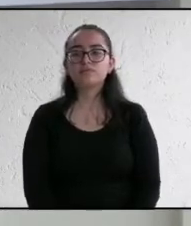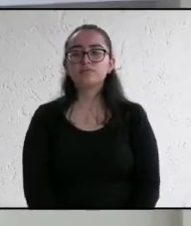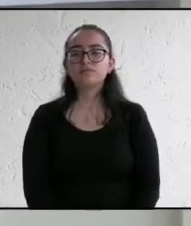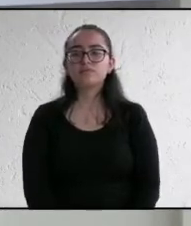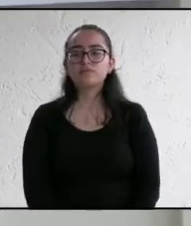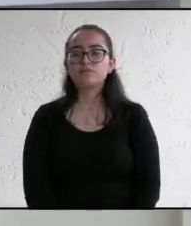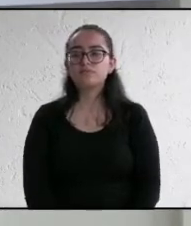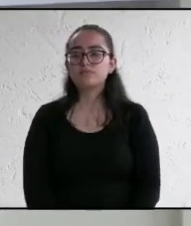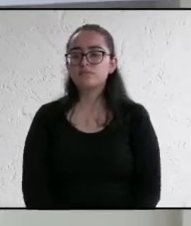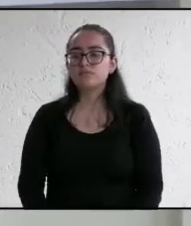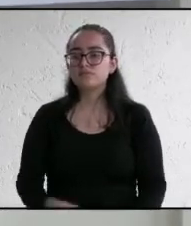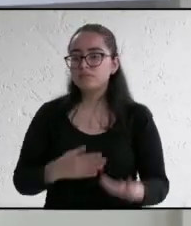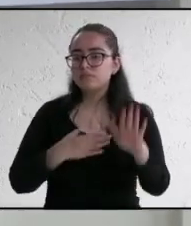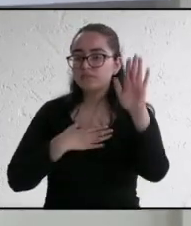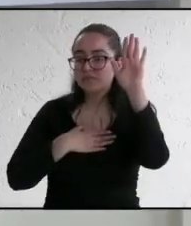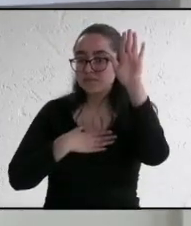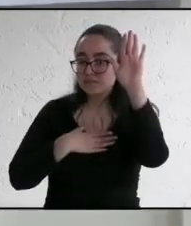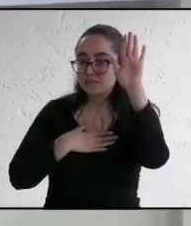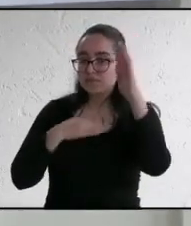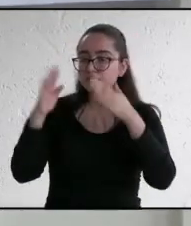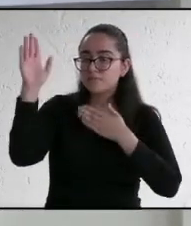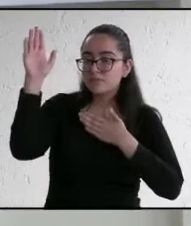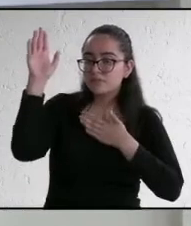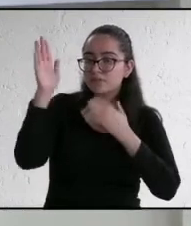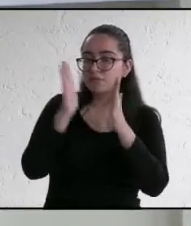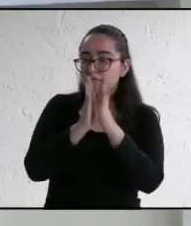¿Podrían mantener su mano levantada, por favor? Uno.